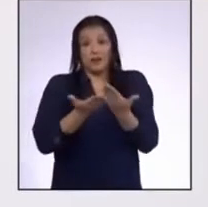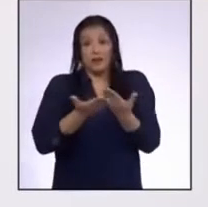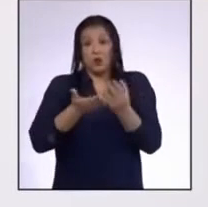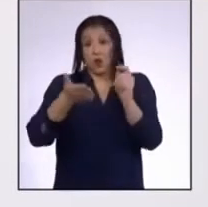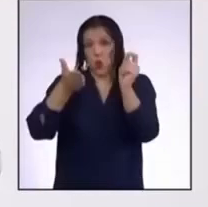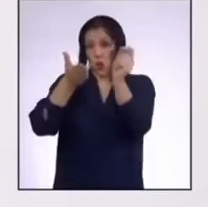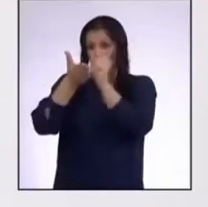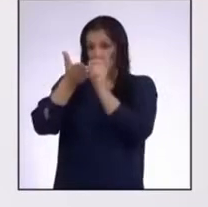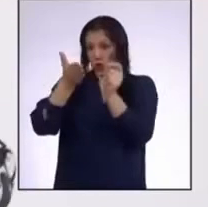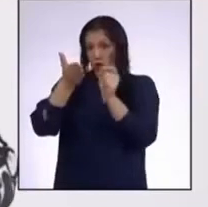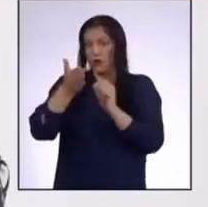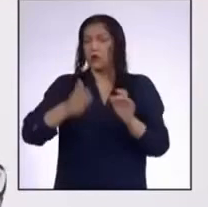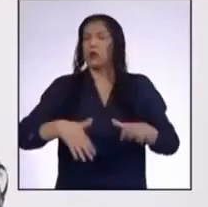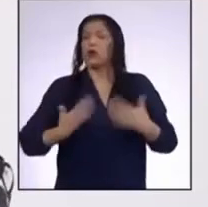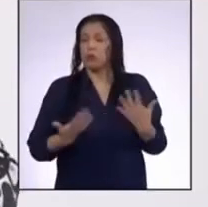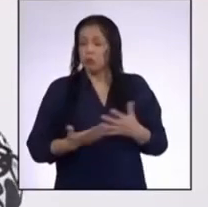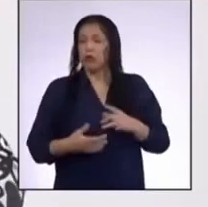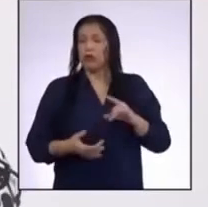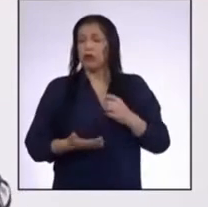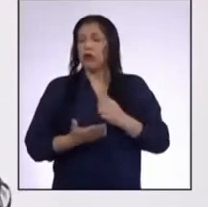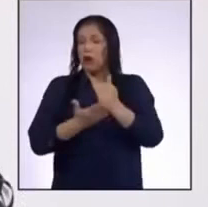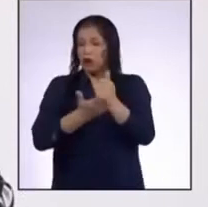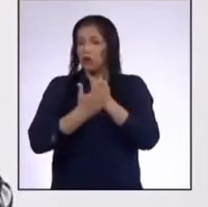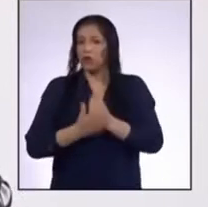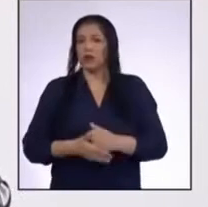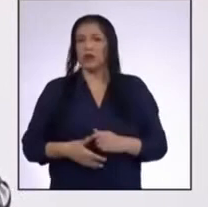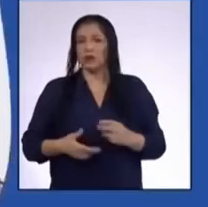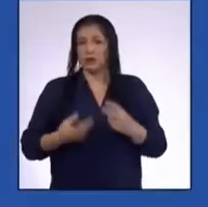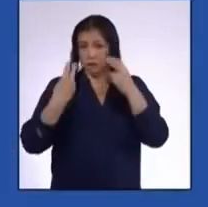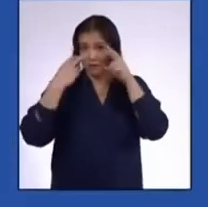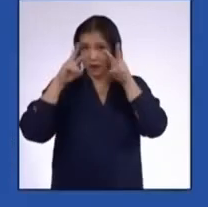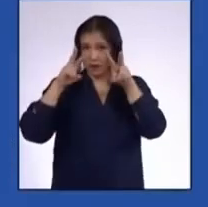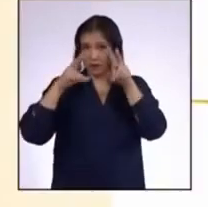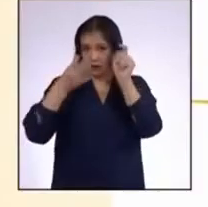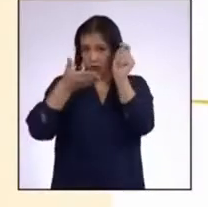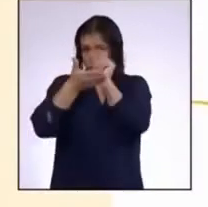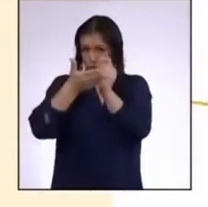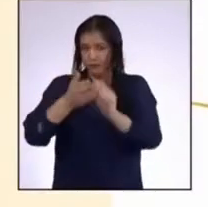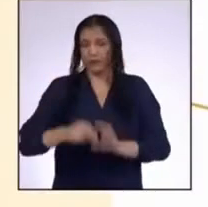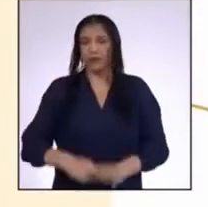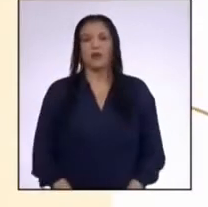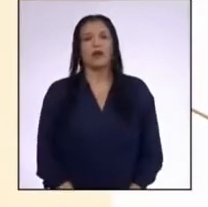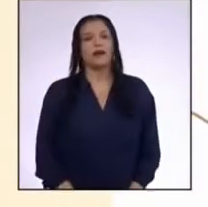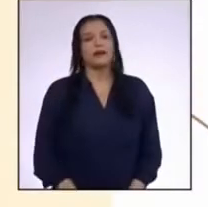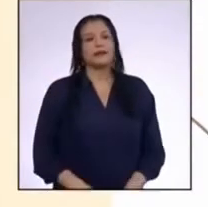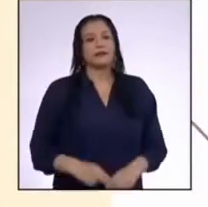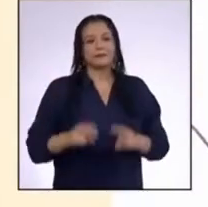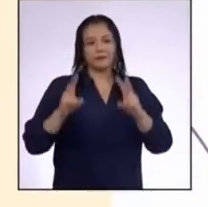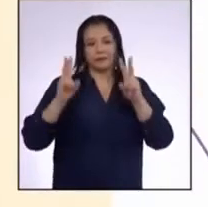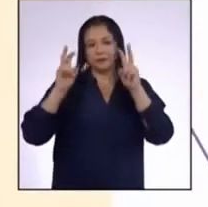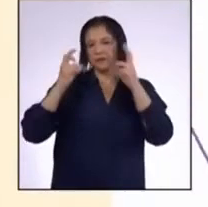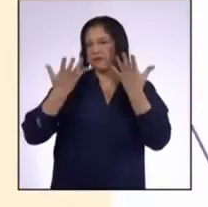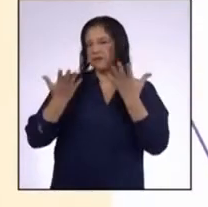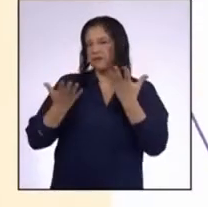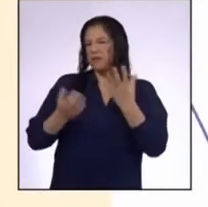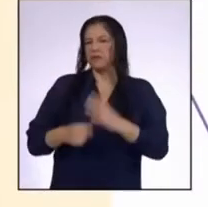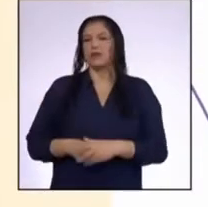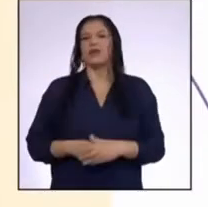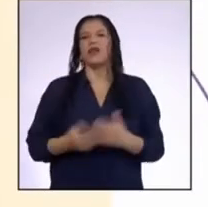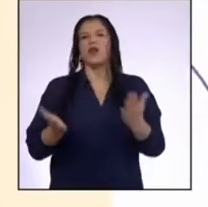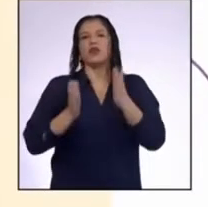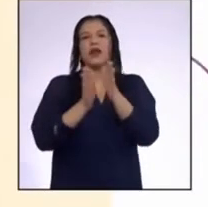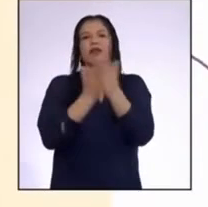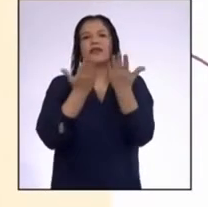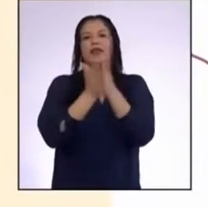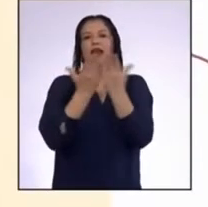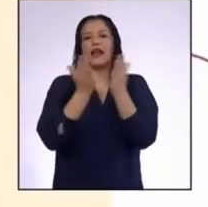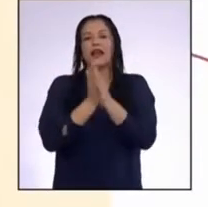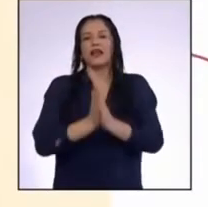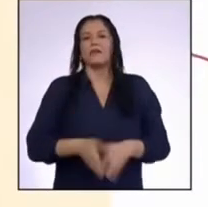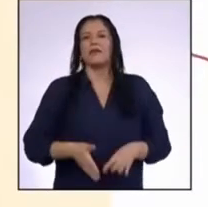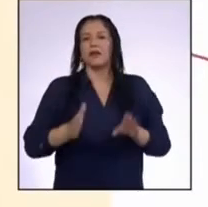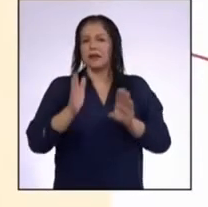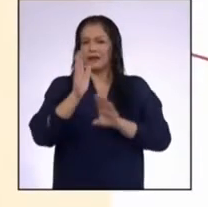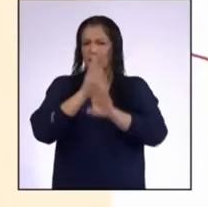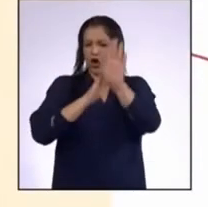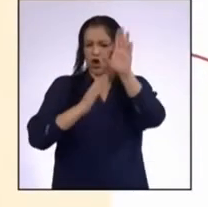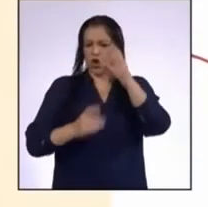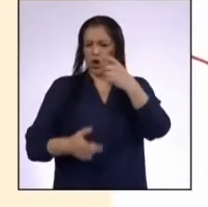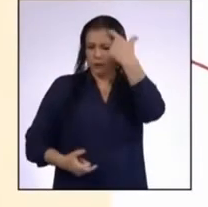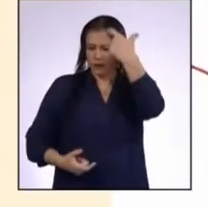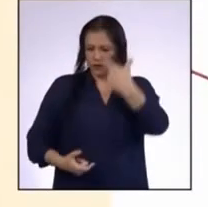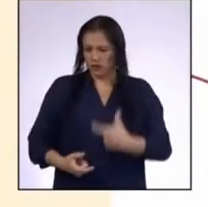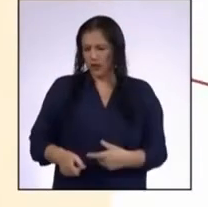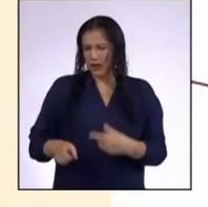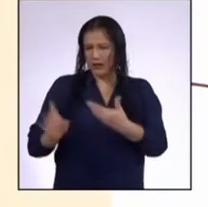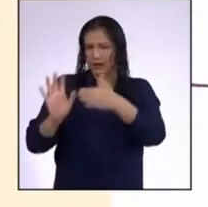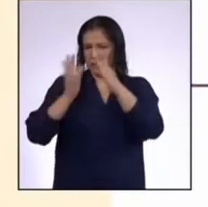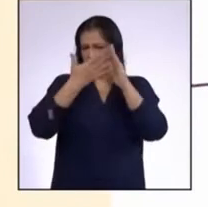que nos puede servir ¿Lo vemos? El texto es del libro Desarrollo Personal y